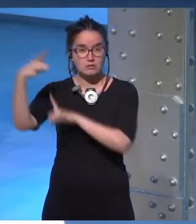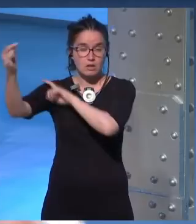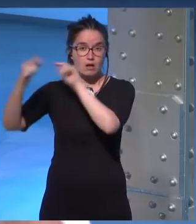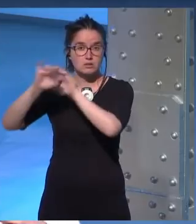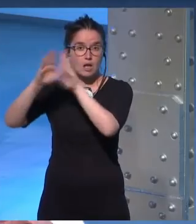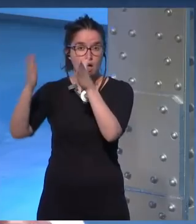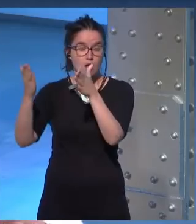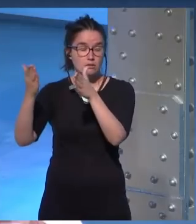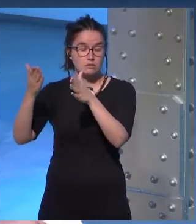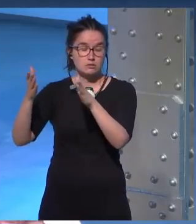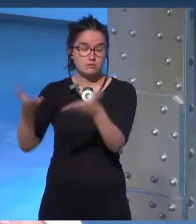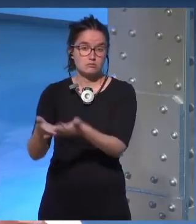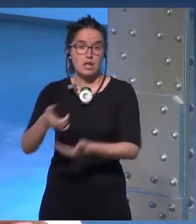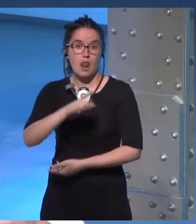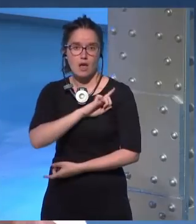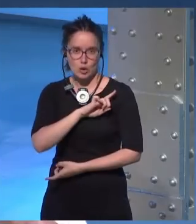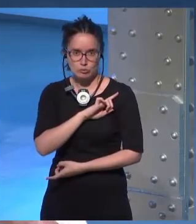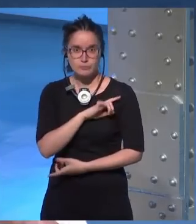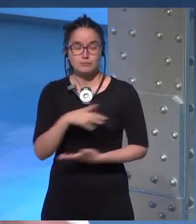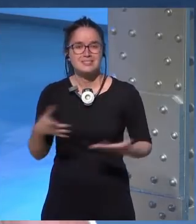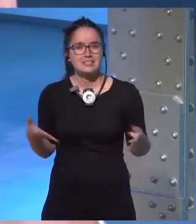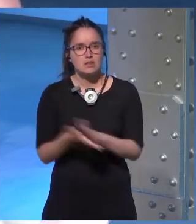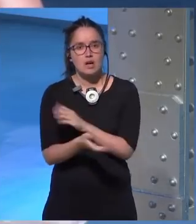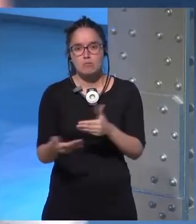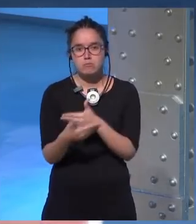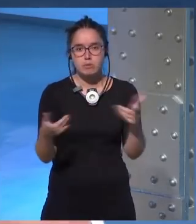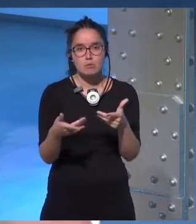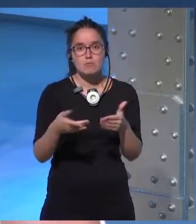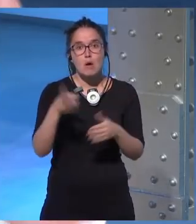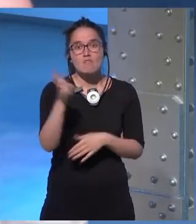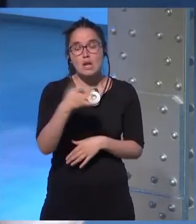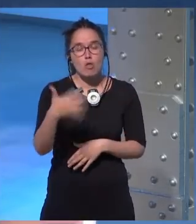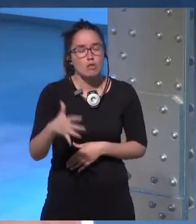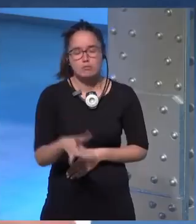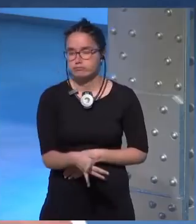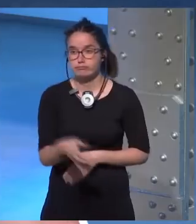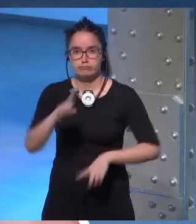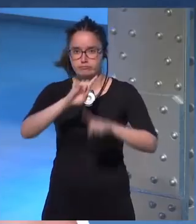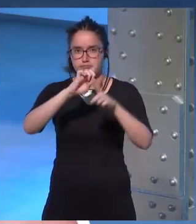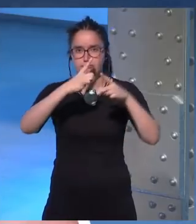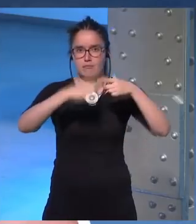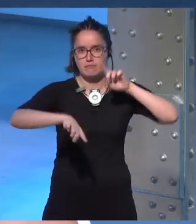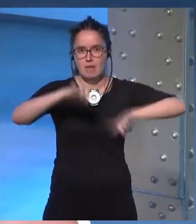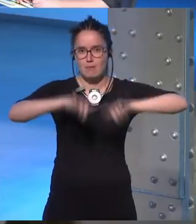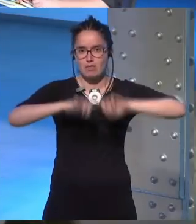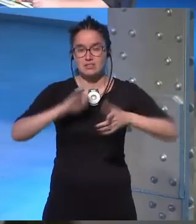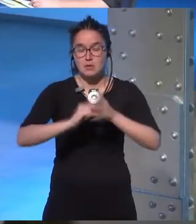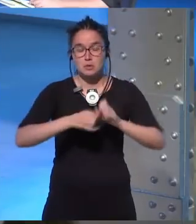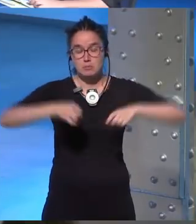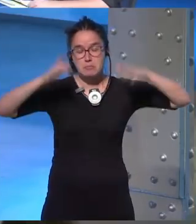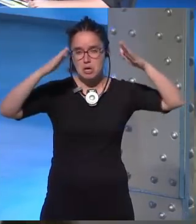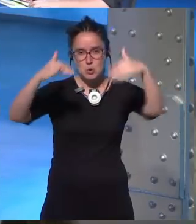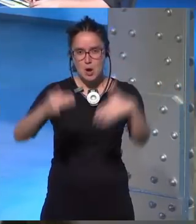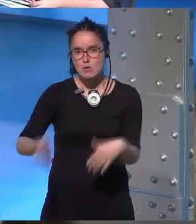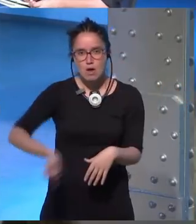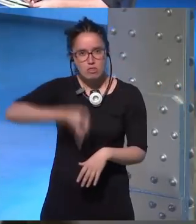con todo esto lo que os quiero decir es que los orígenes de las novelas son muy distintos no es que tenga un sistema mágico no es que